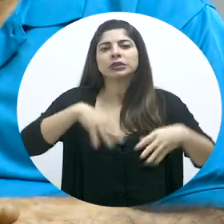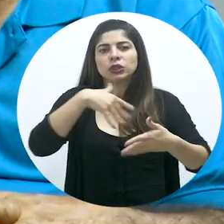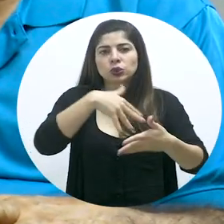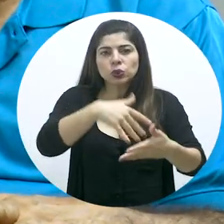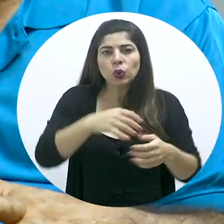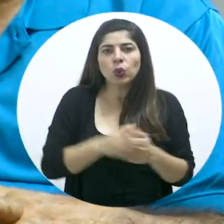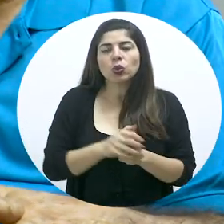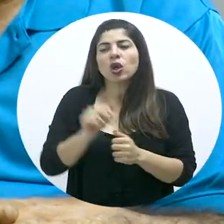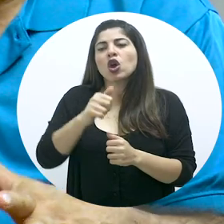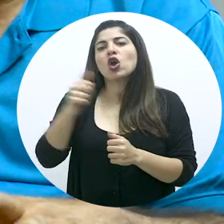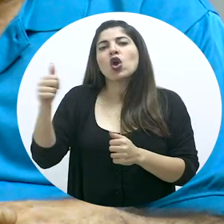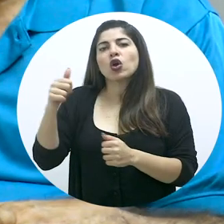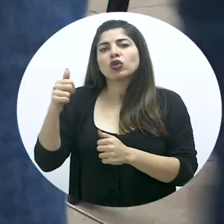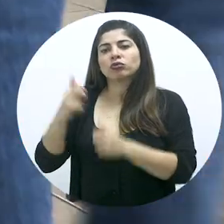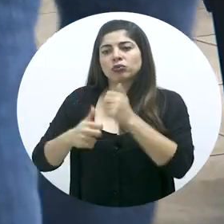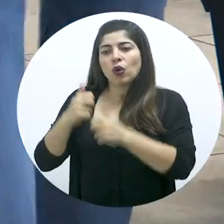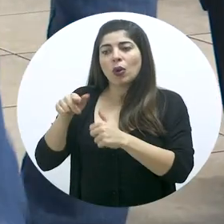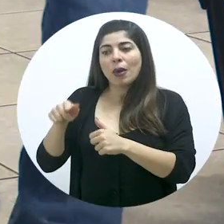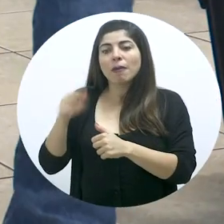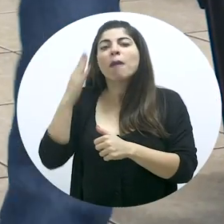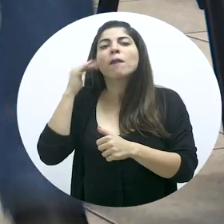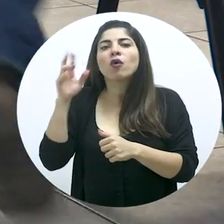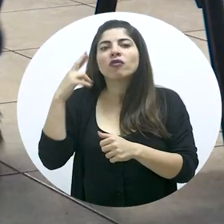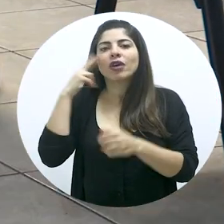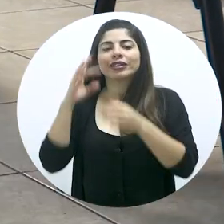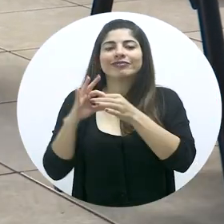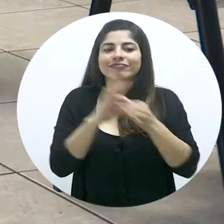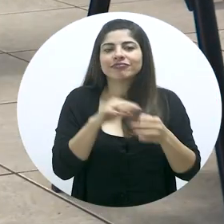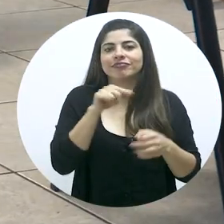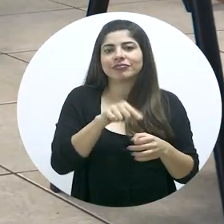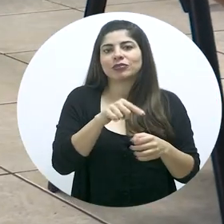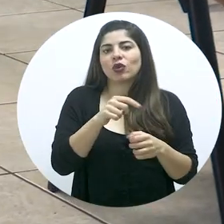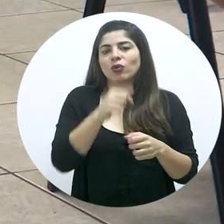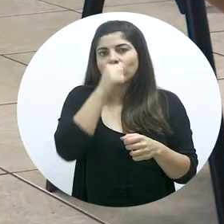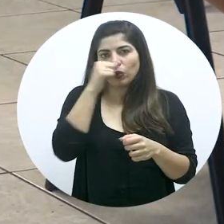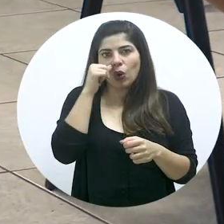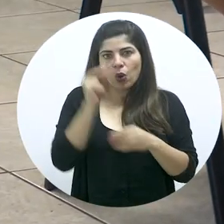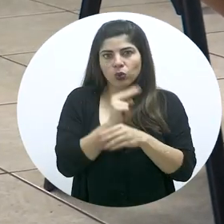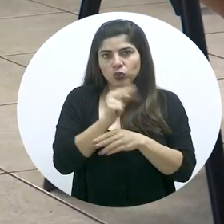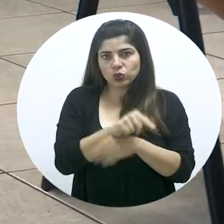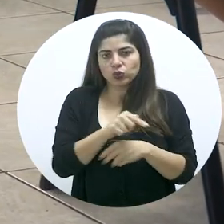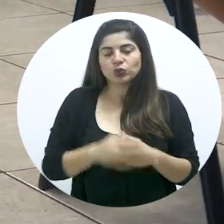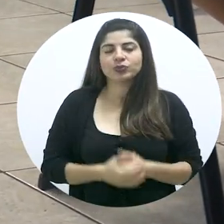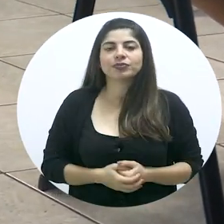escolar y otras patologías que son subyacientes a la problemática del consumo.